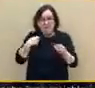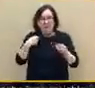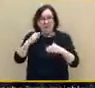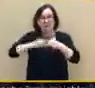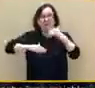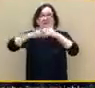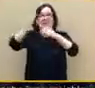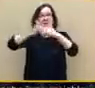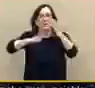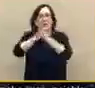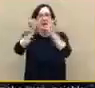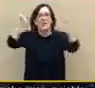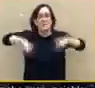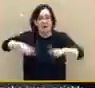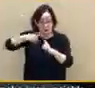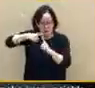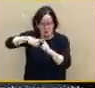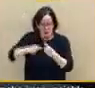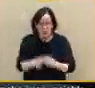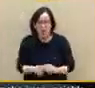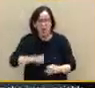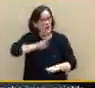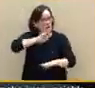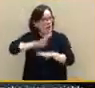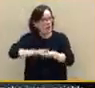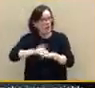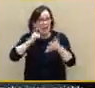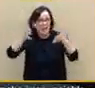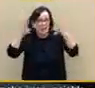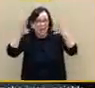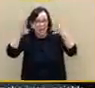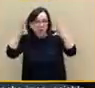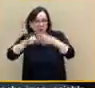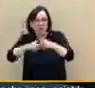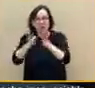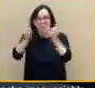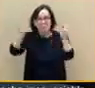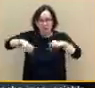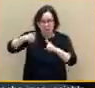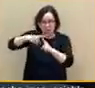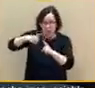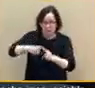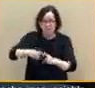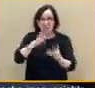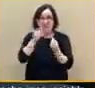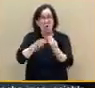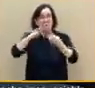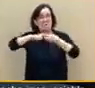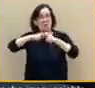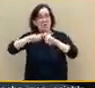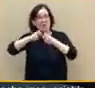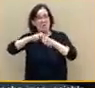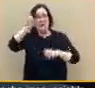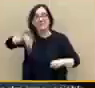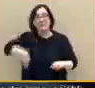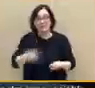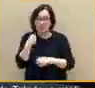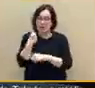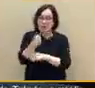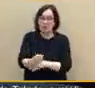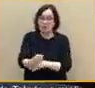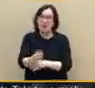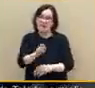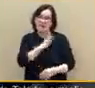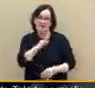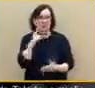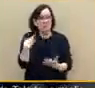recomendaciones del Pacto de Toledo, de la mano de Bruselas y también con el apoyo de los sindicatos, garantizando, en consecuencia, la revalorización de las